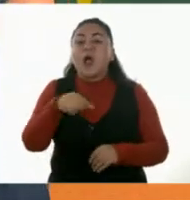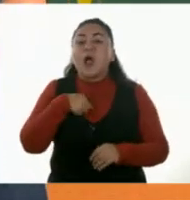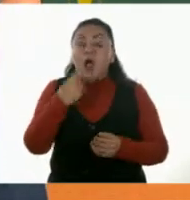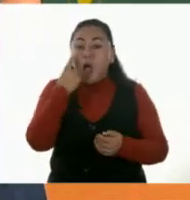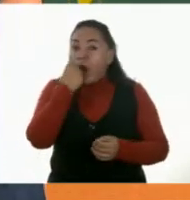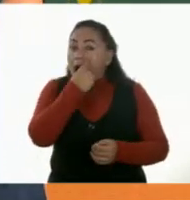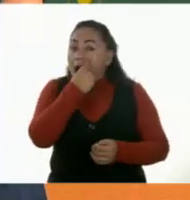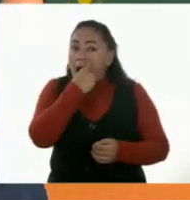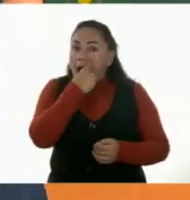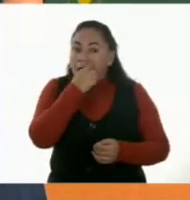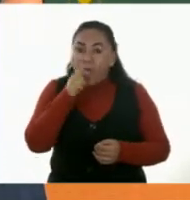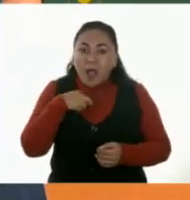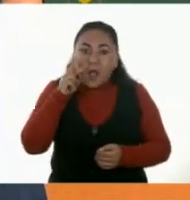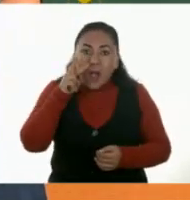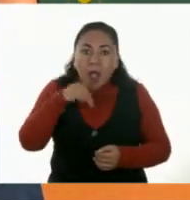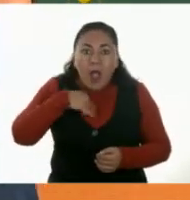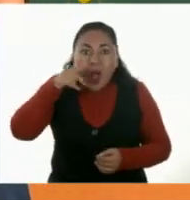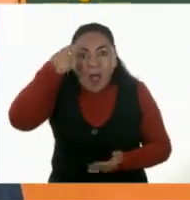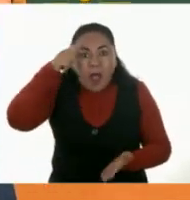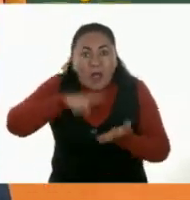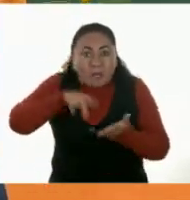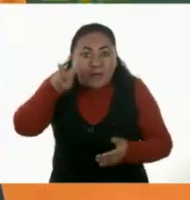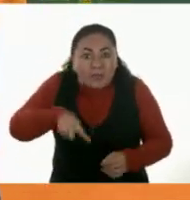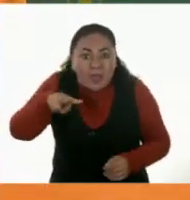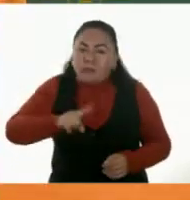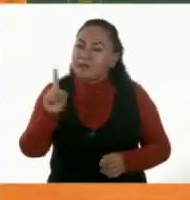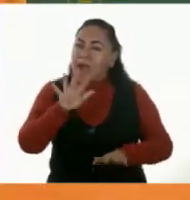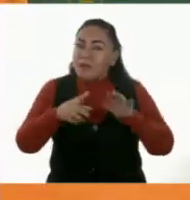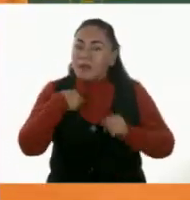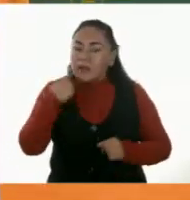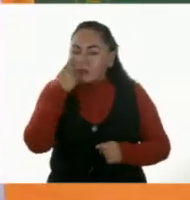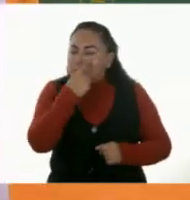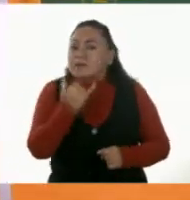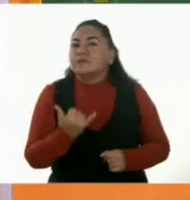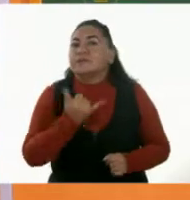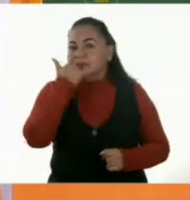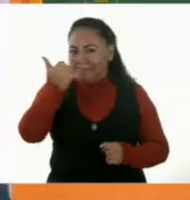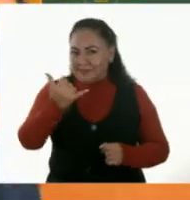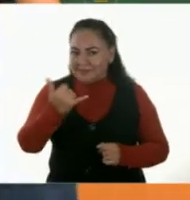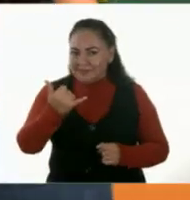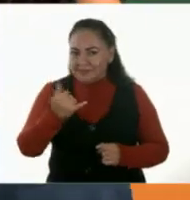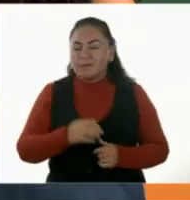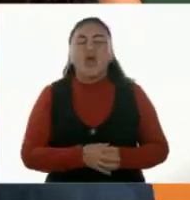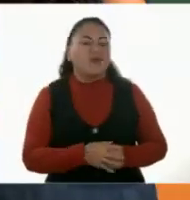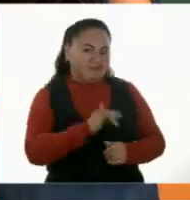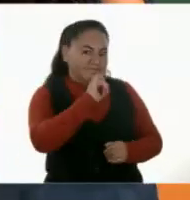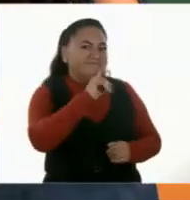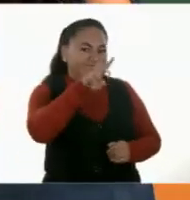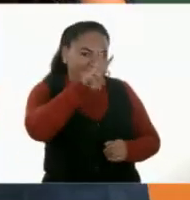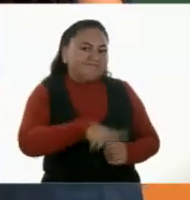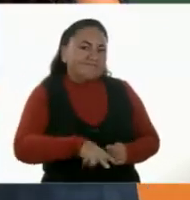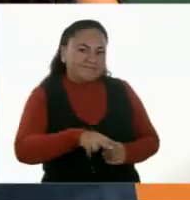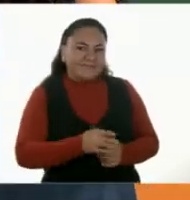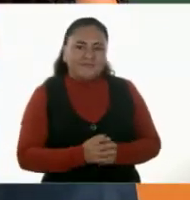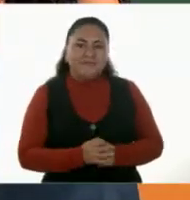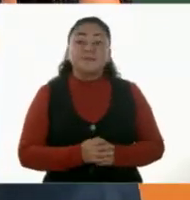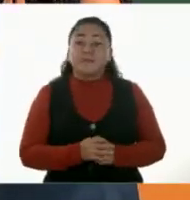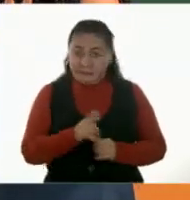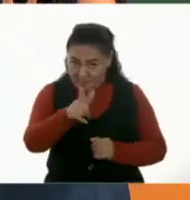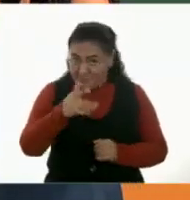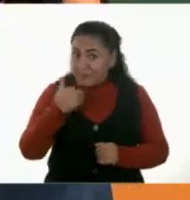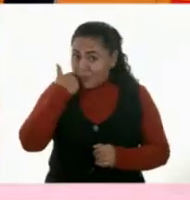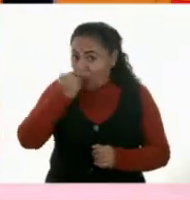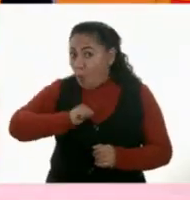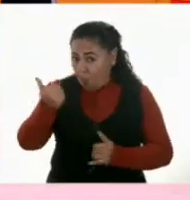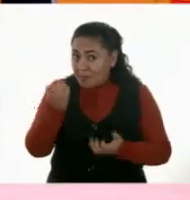por lo que nuestros ojos ven, porque a veces nos pueden mentir un poquito. Eso es muy cierto. Bien. ¿Quieres